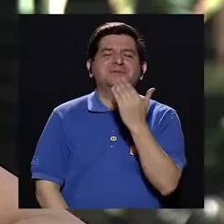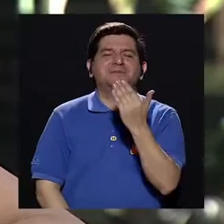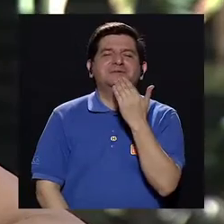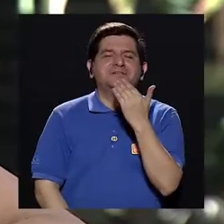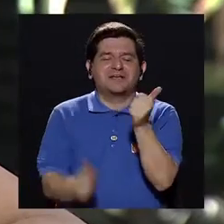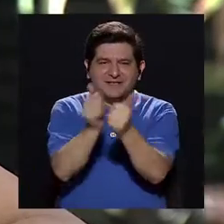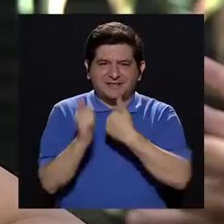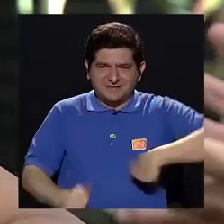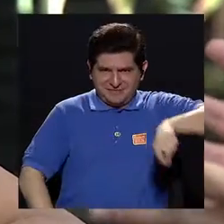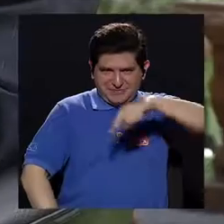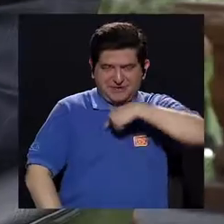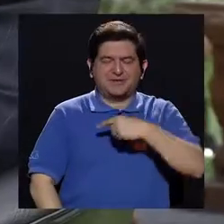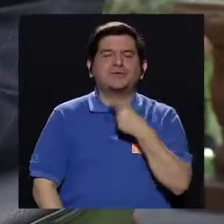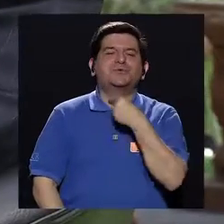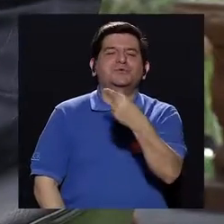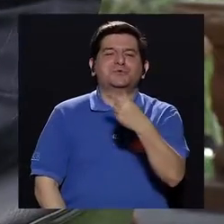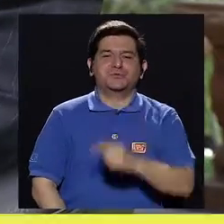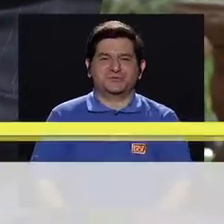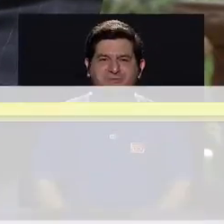Muchísimas gracias por acompañarnos.